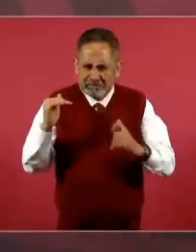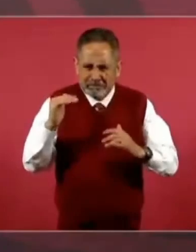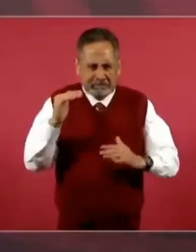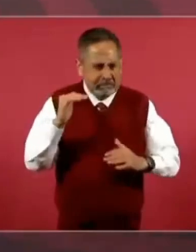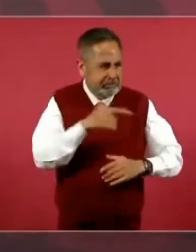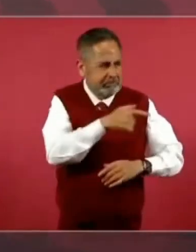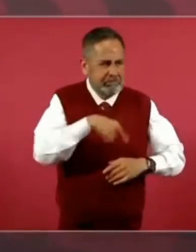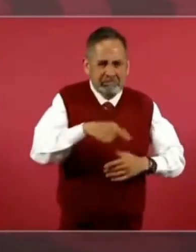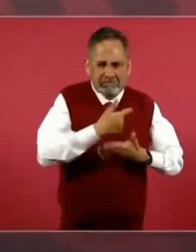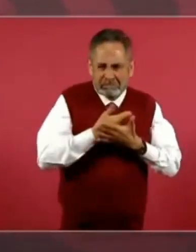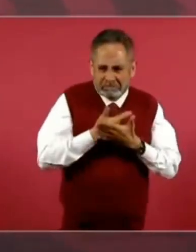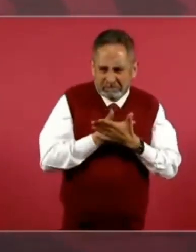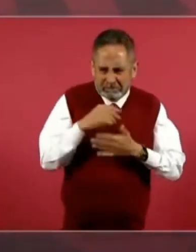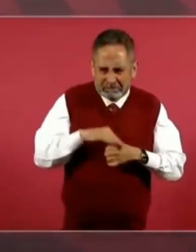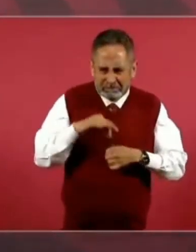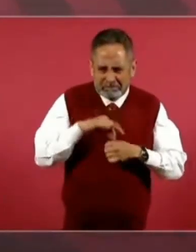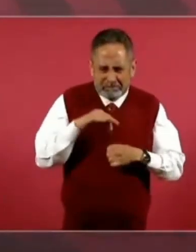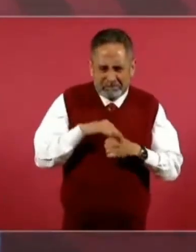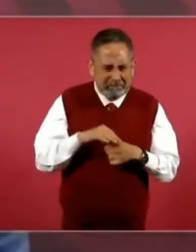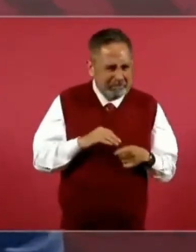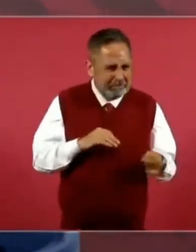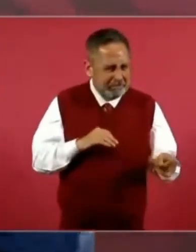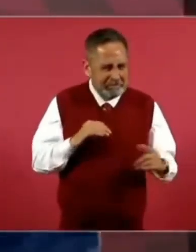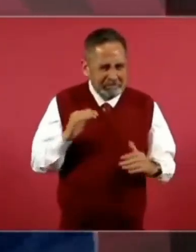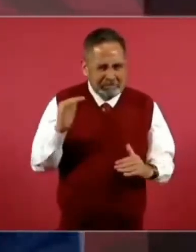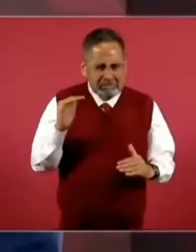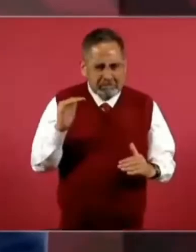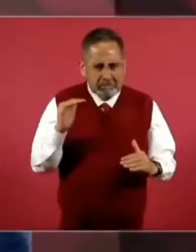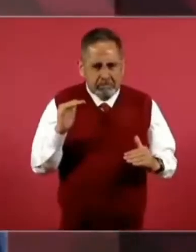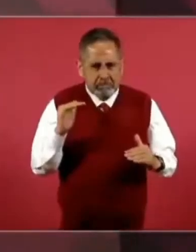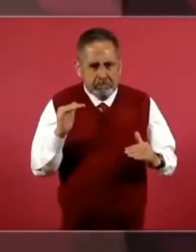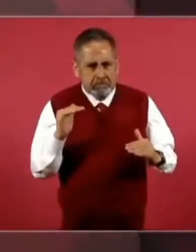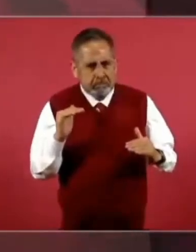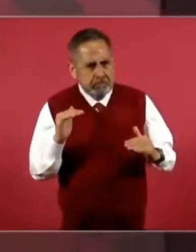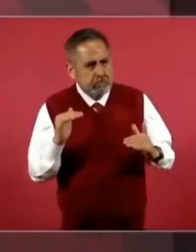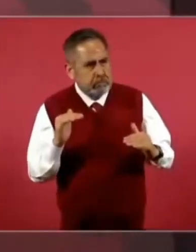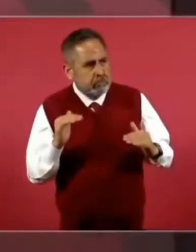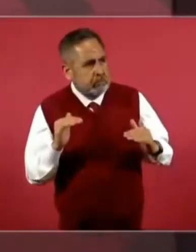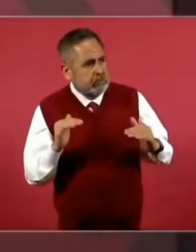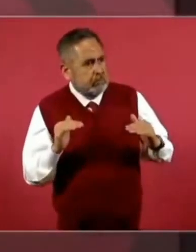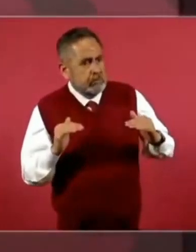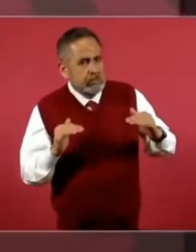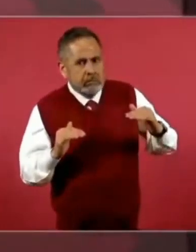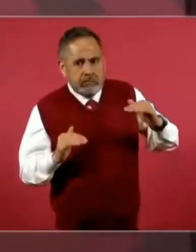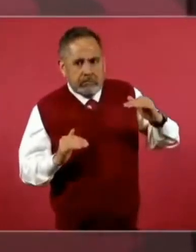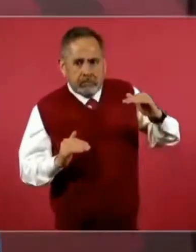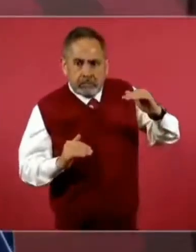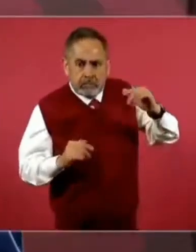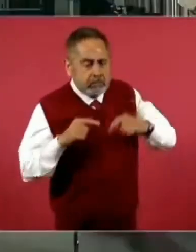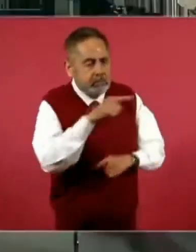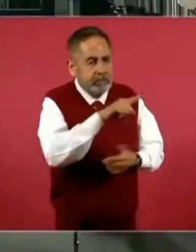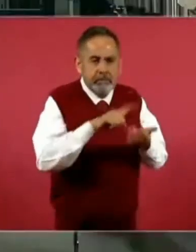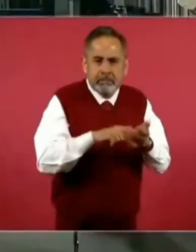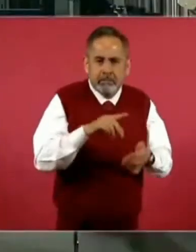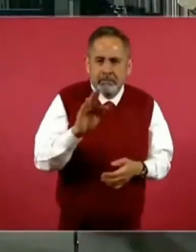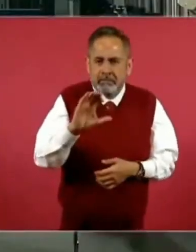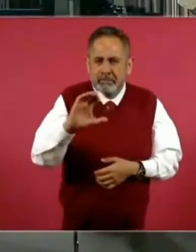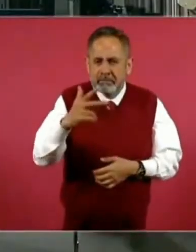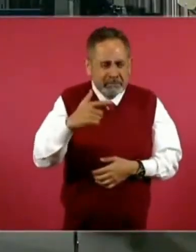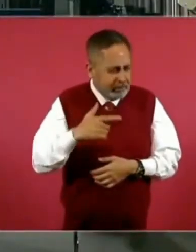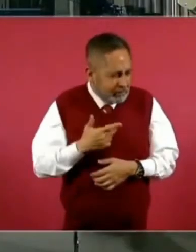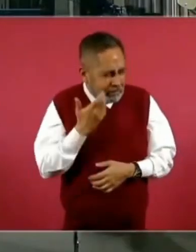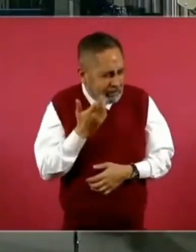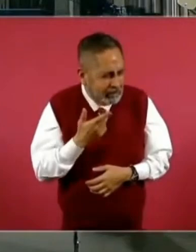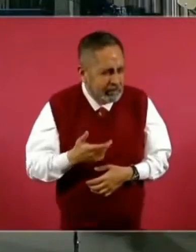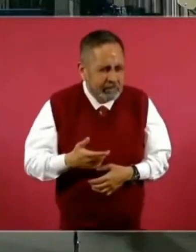conteo a beneficiar a Felipe Calderón. Entonces, la